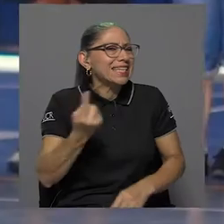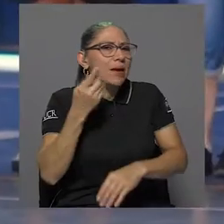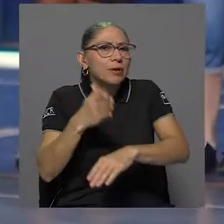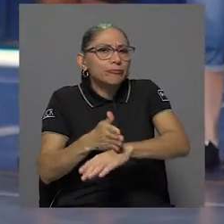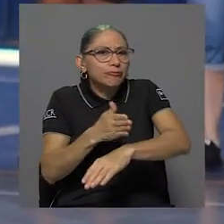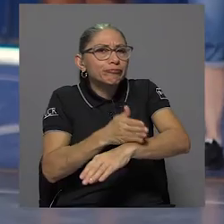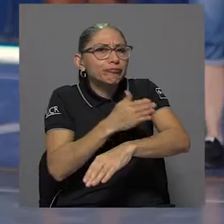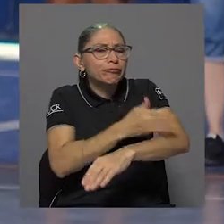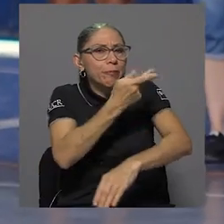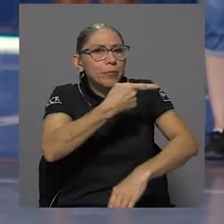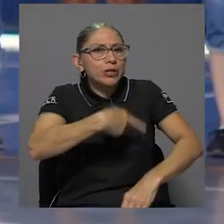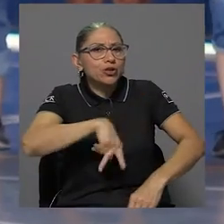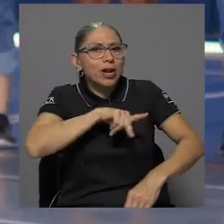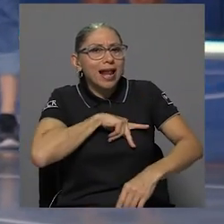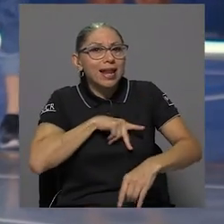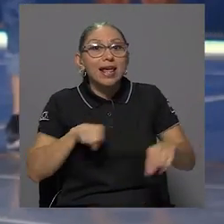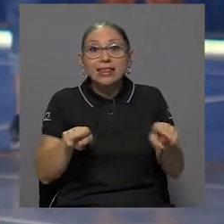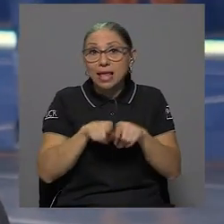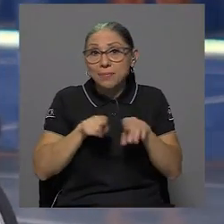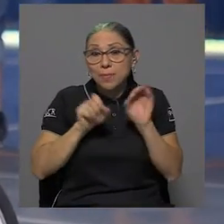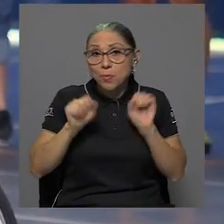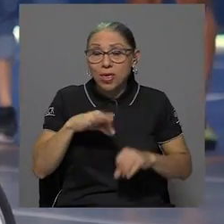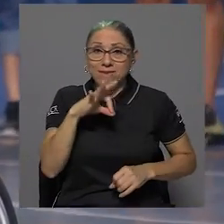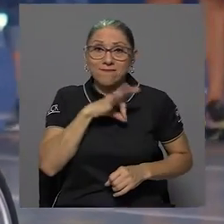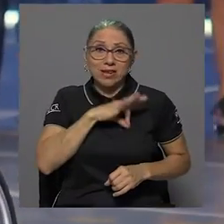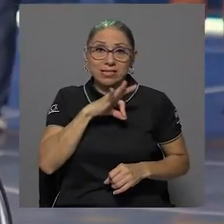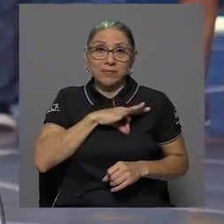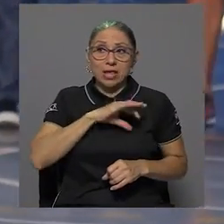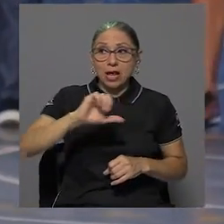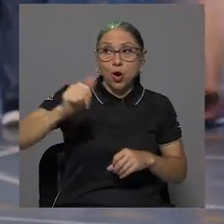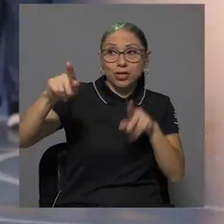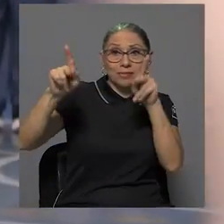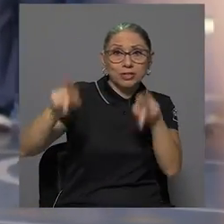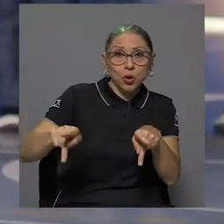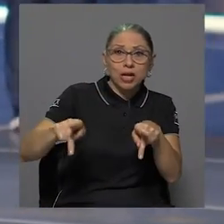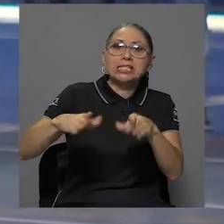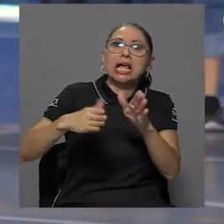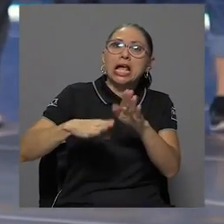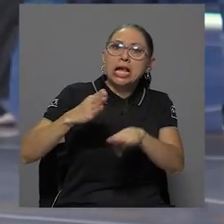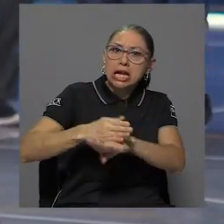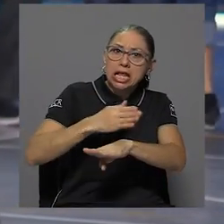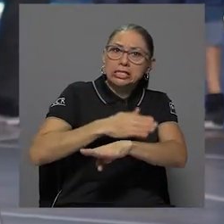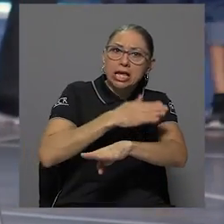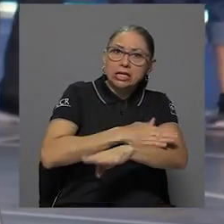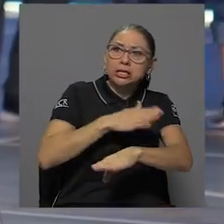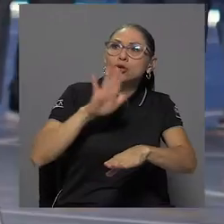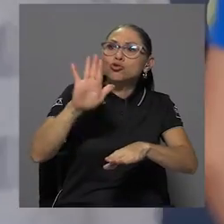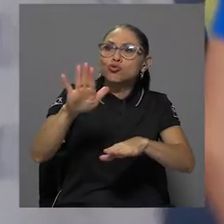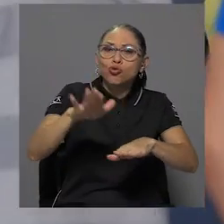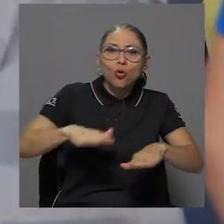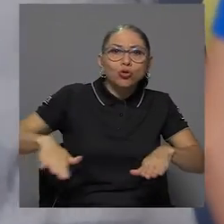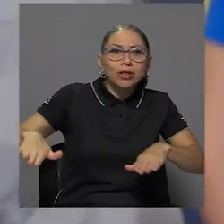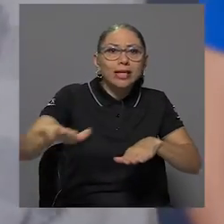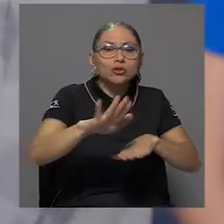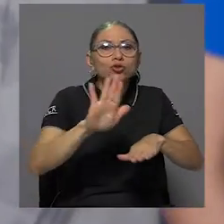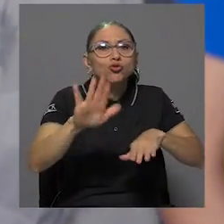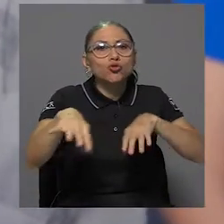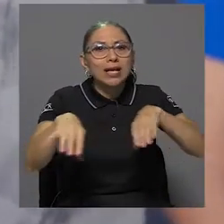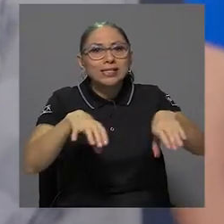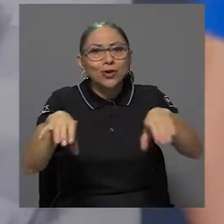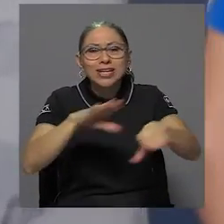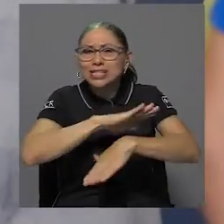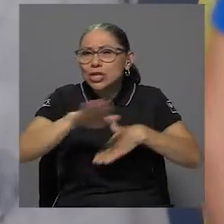pero que también pueden favorecer el crecimiento de otros, sus contextos, sus acciones. Todo lo que